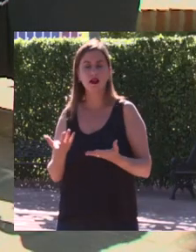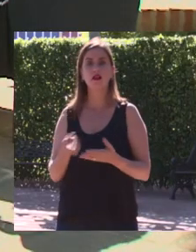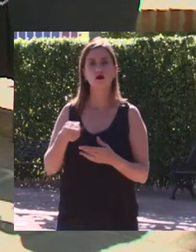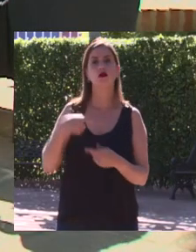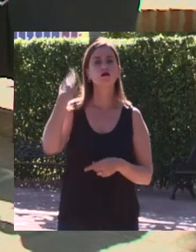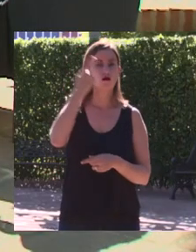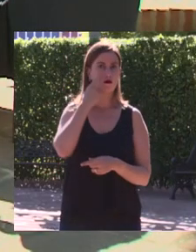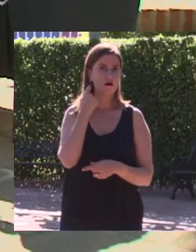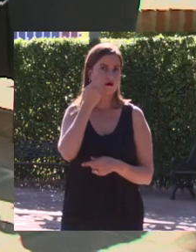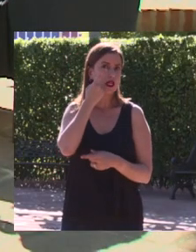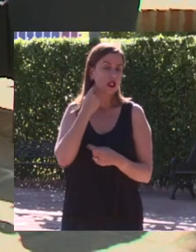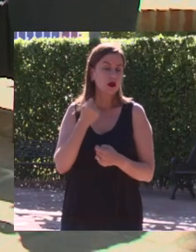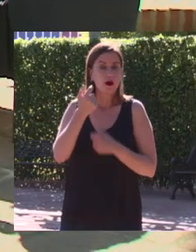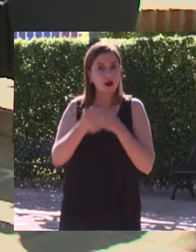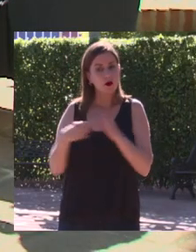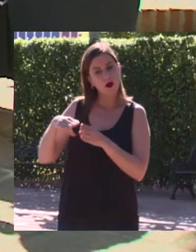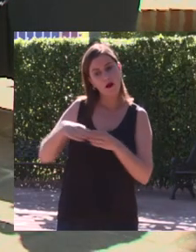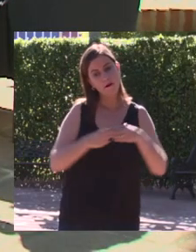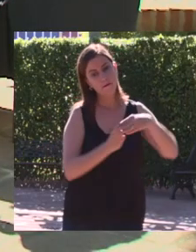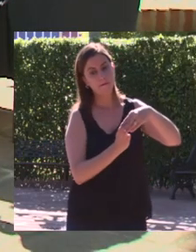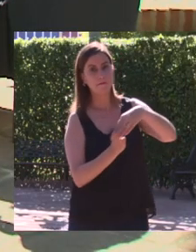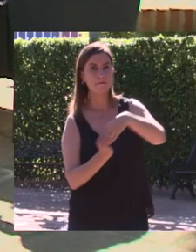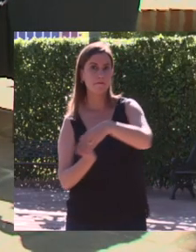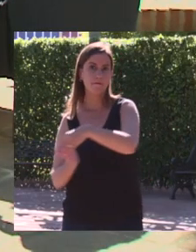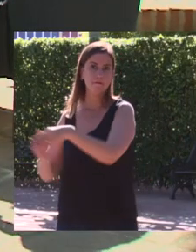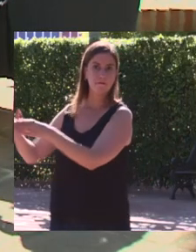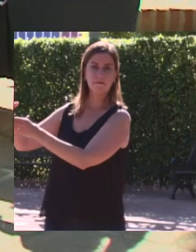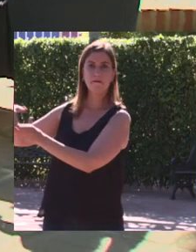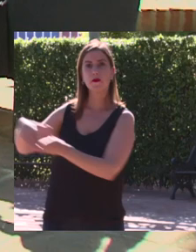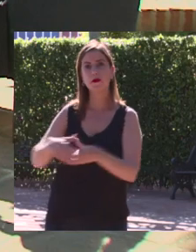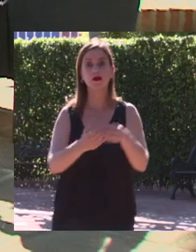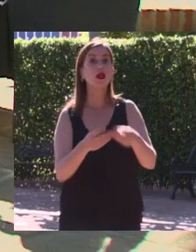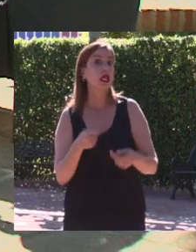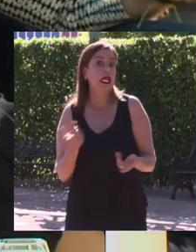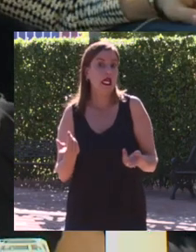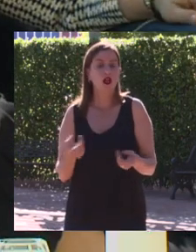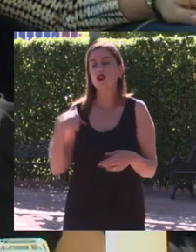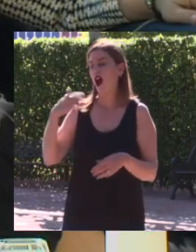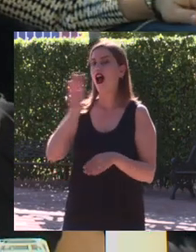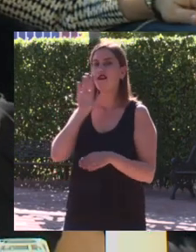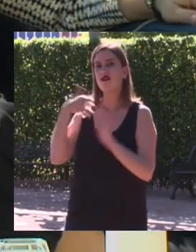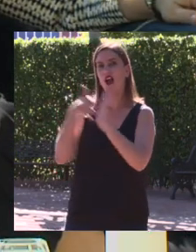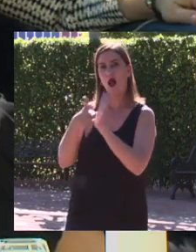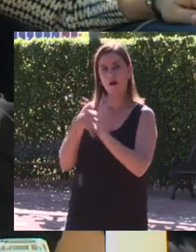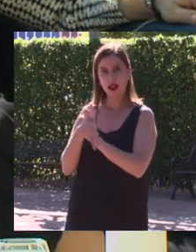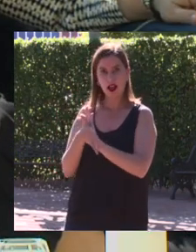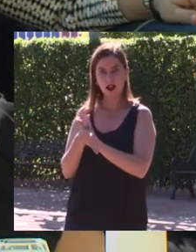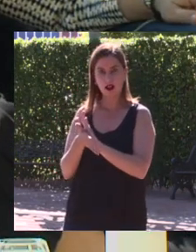acostumbrarte a bandearte porque es un poco lo que he explicado antes en la